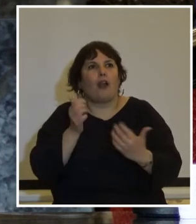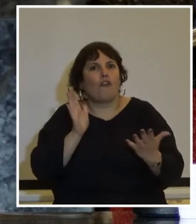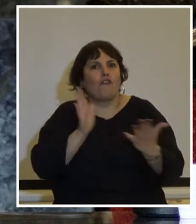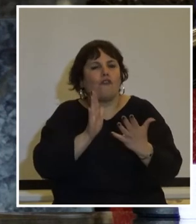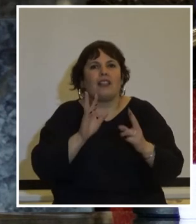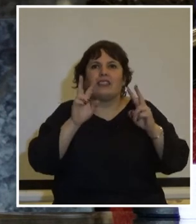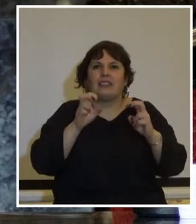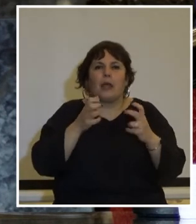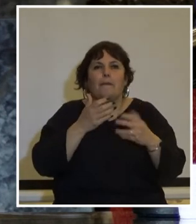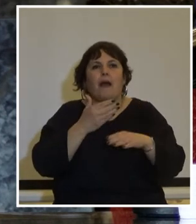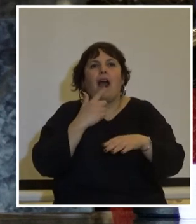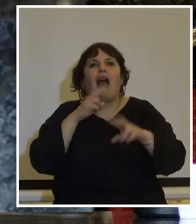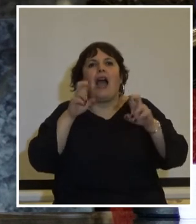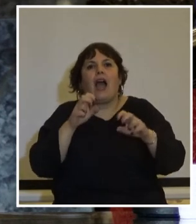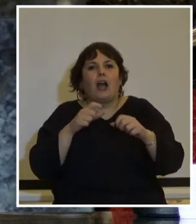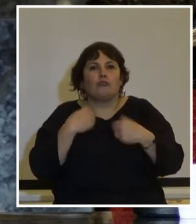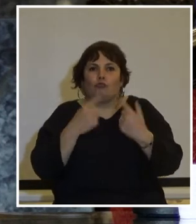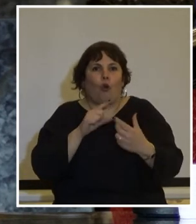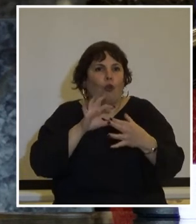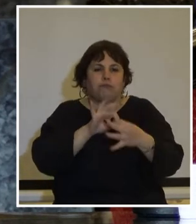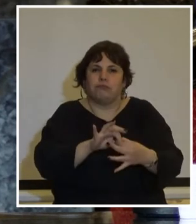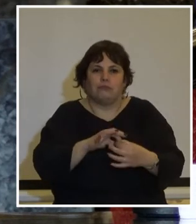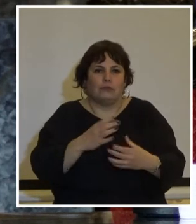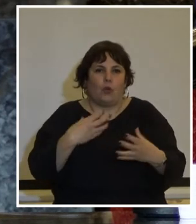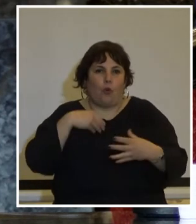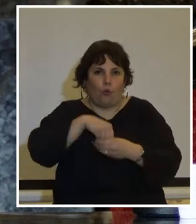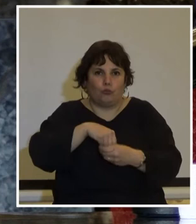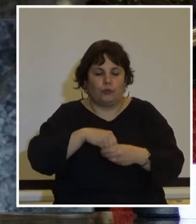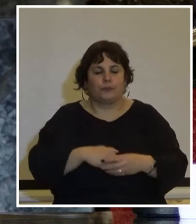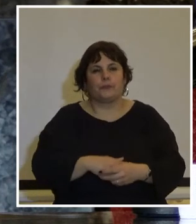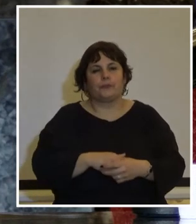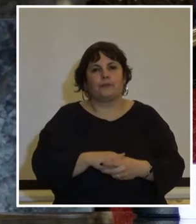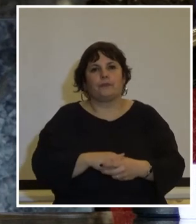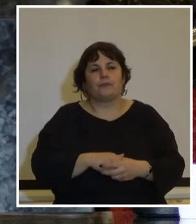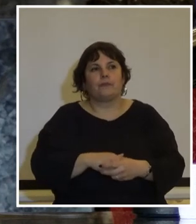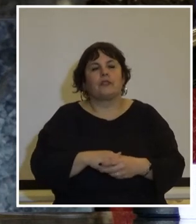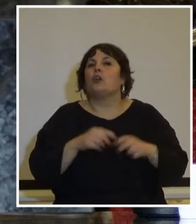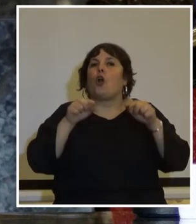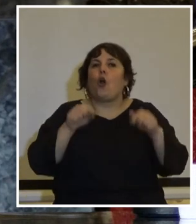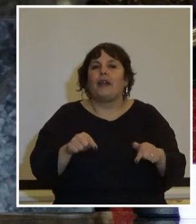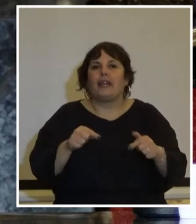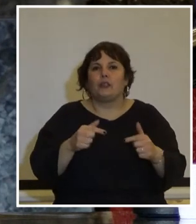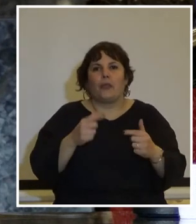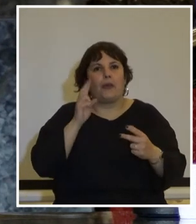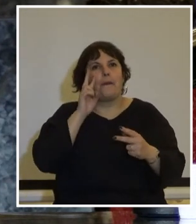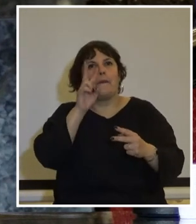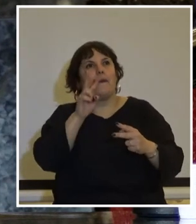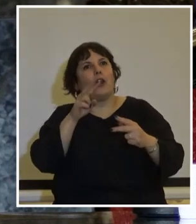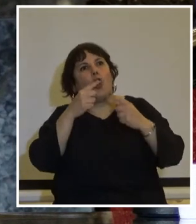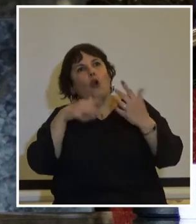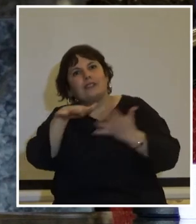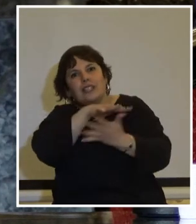causas que nos involucran a todas a todos y a todes y con esto de levantar la mira y